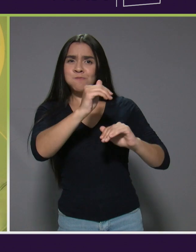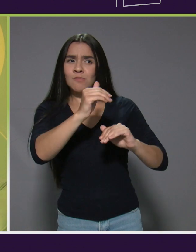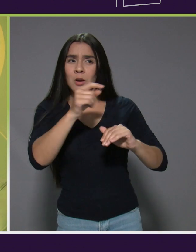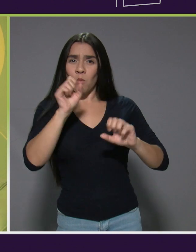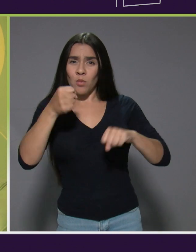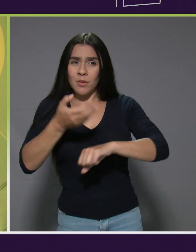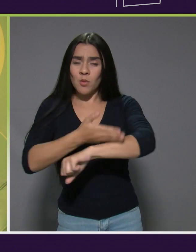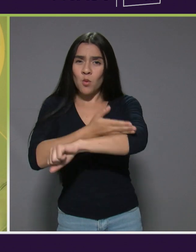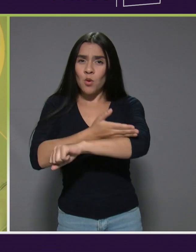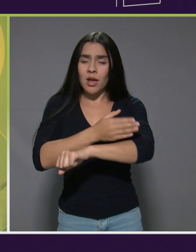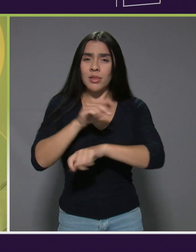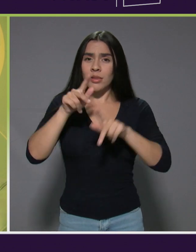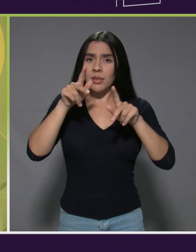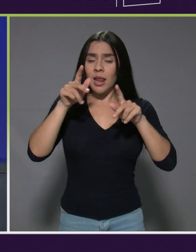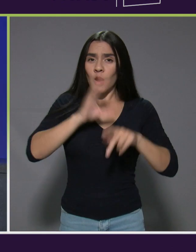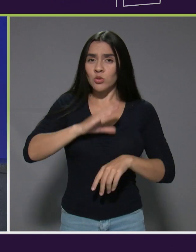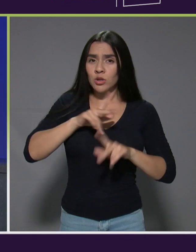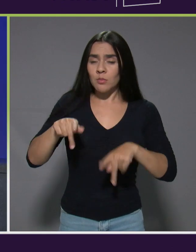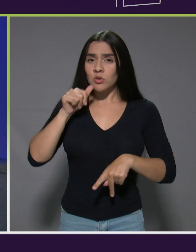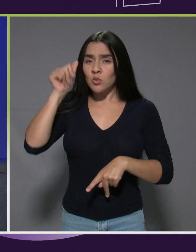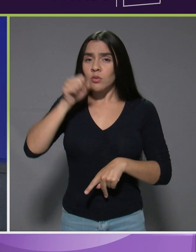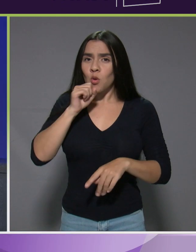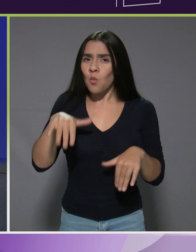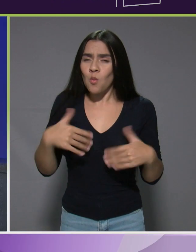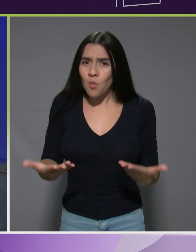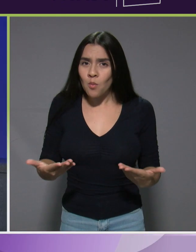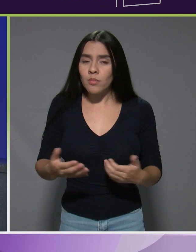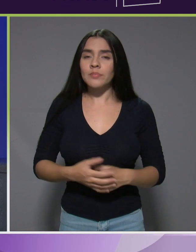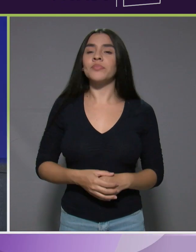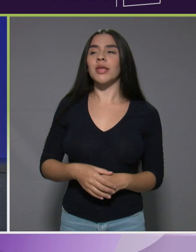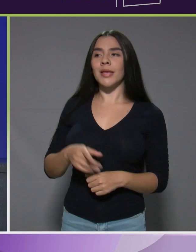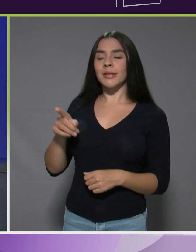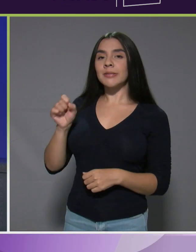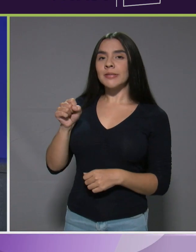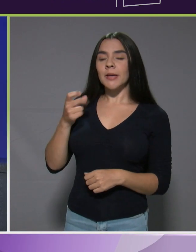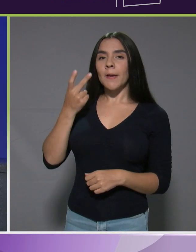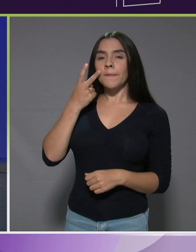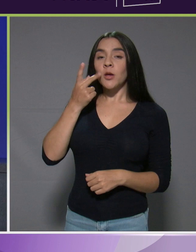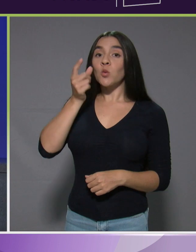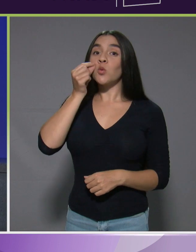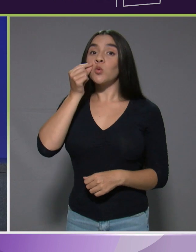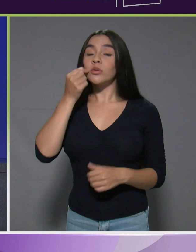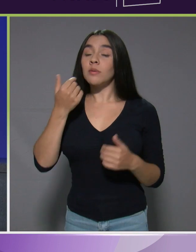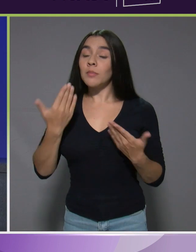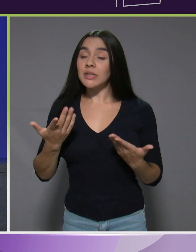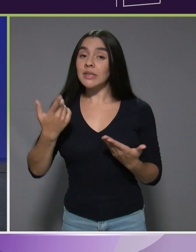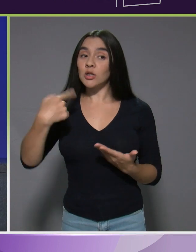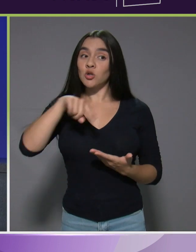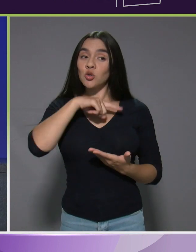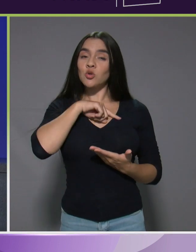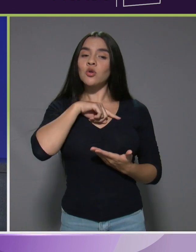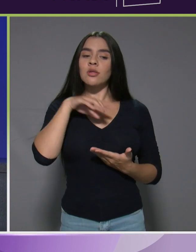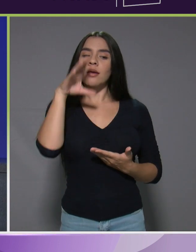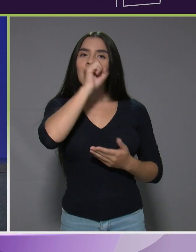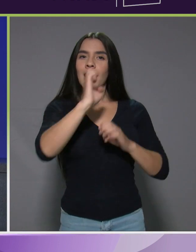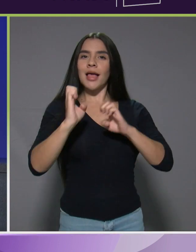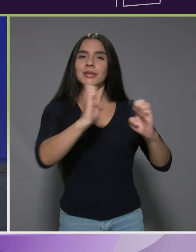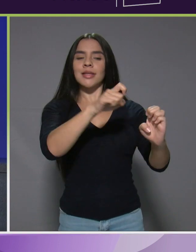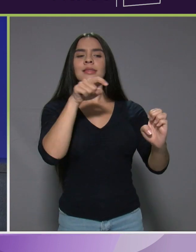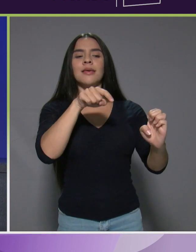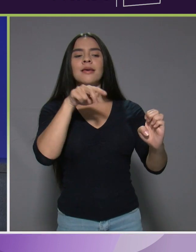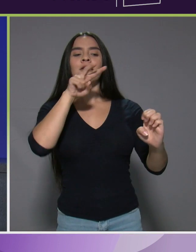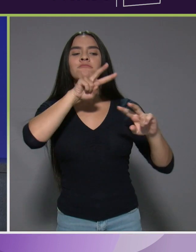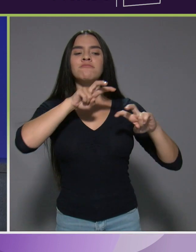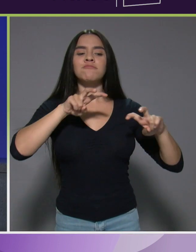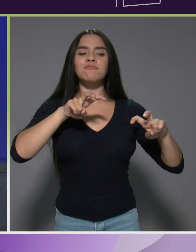la condición de la persona adulta mayor? Bueno, es que, curiosamente, si uno presta atención a la parte estratégica, se da cuenta